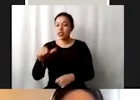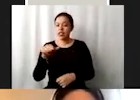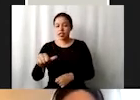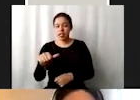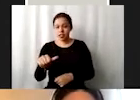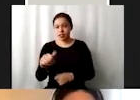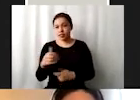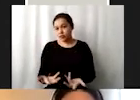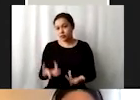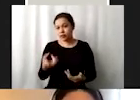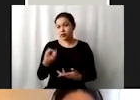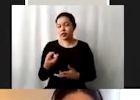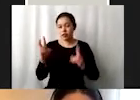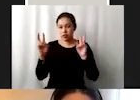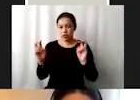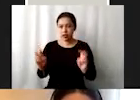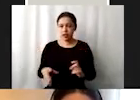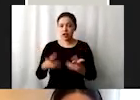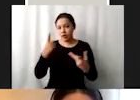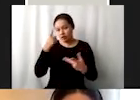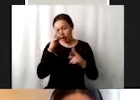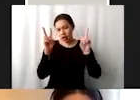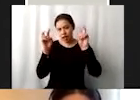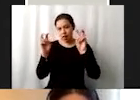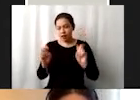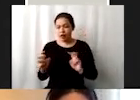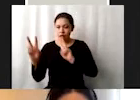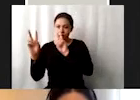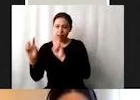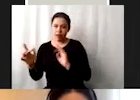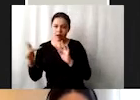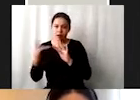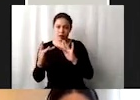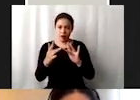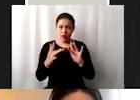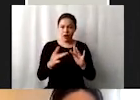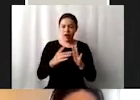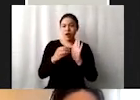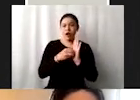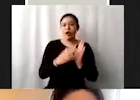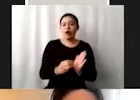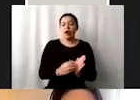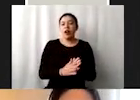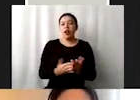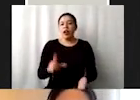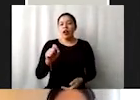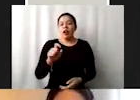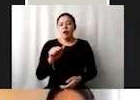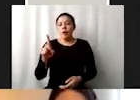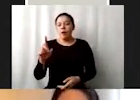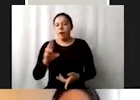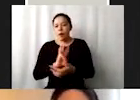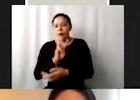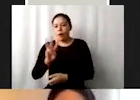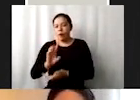el tema de las interconexiones de la Agenda 2030. Les dejo por acá el link del videíto para